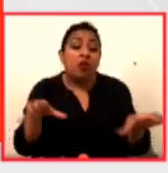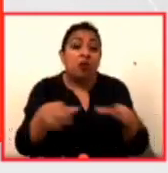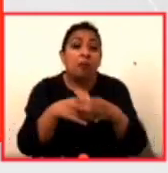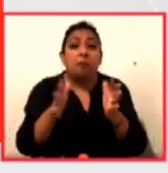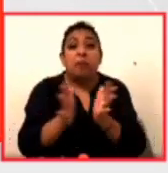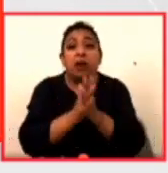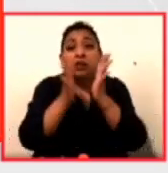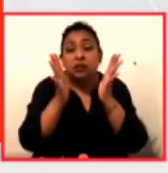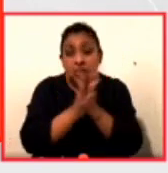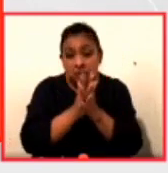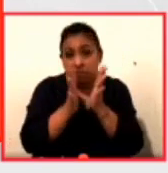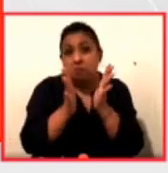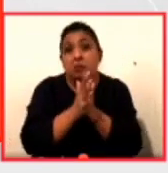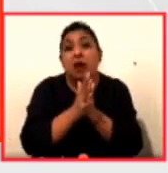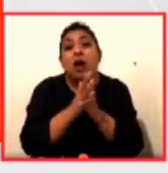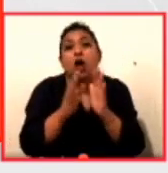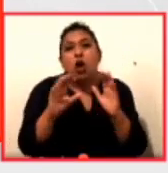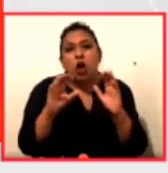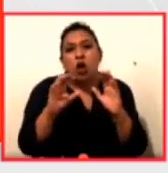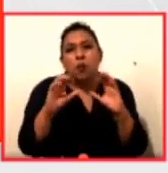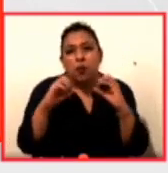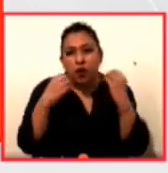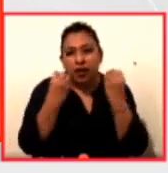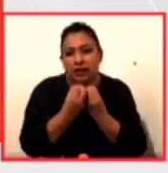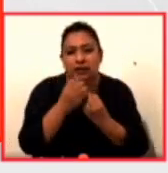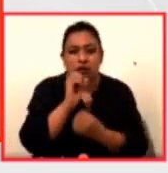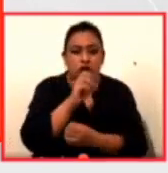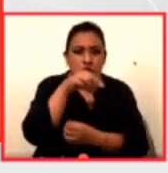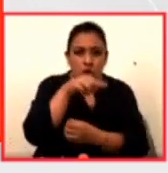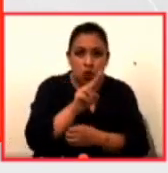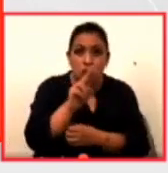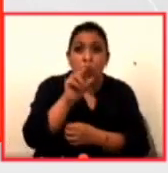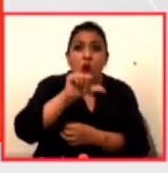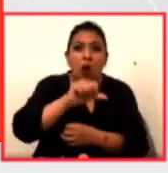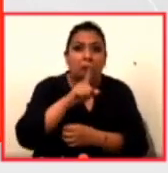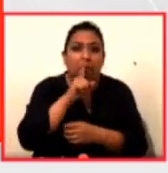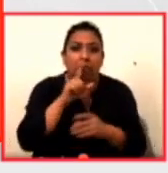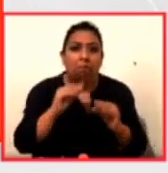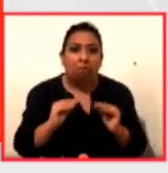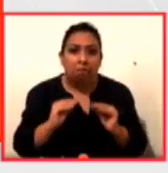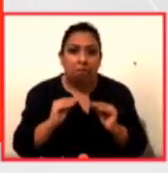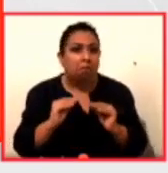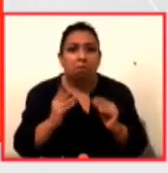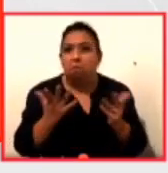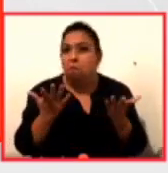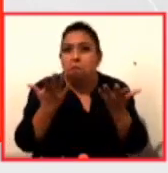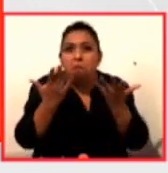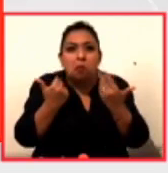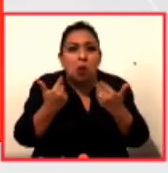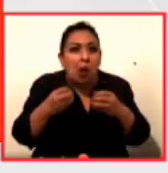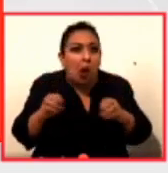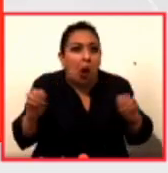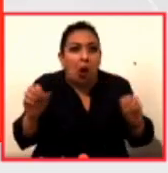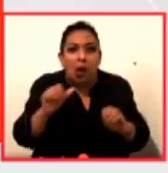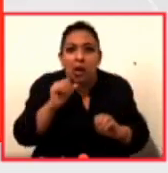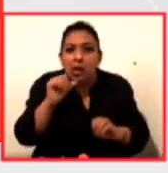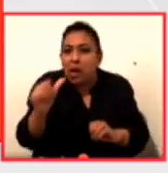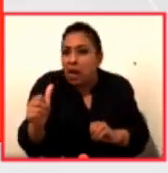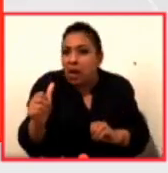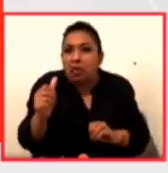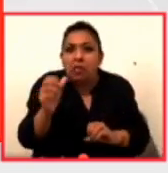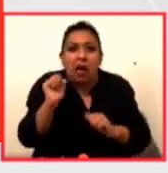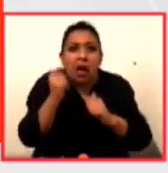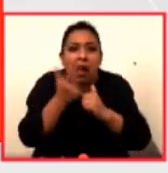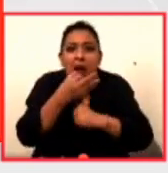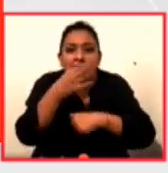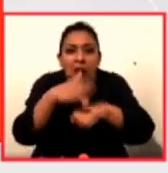una organización como la ONU que hoy guarda silencio y que no emite ningún tipo de pronunciamiento